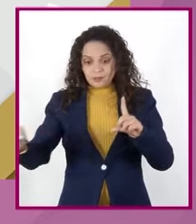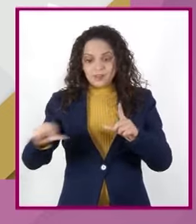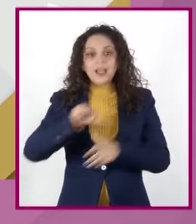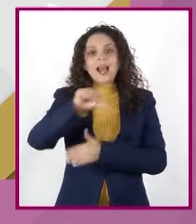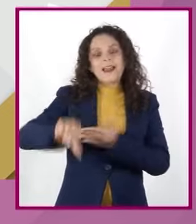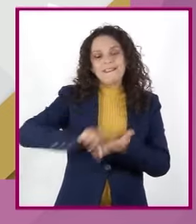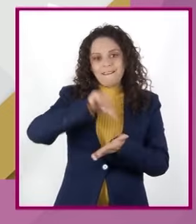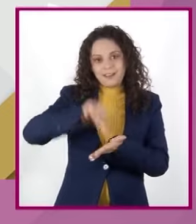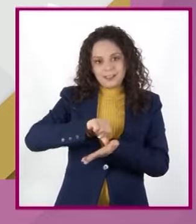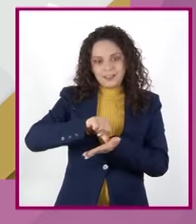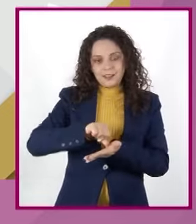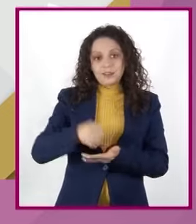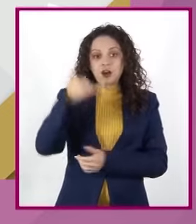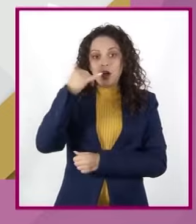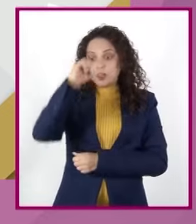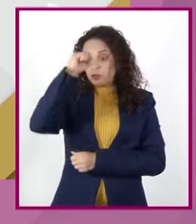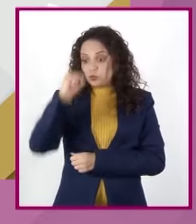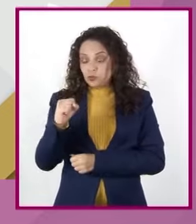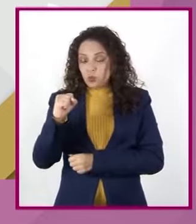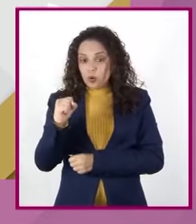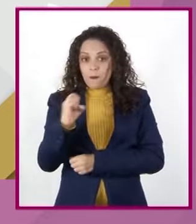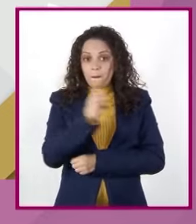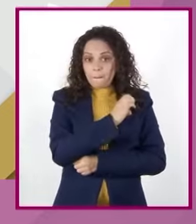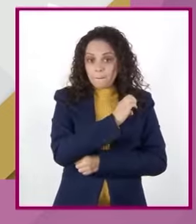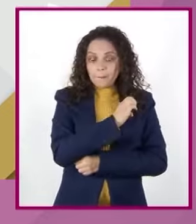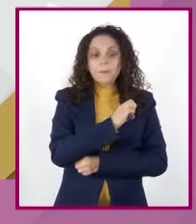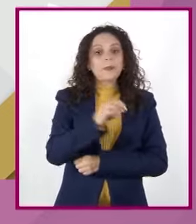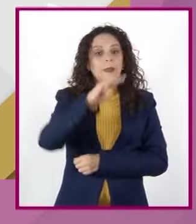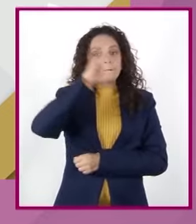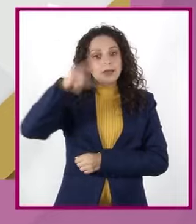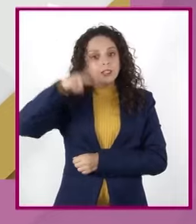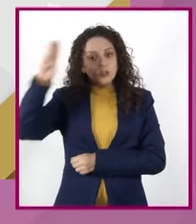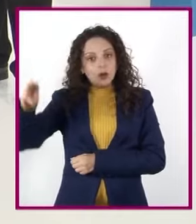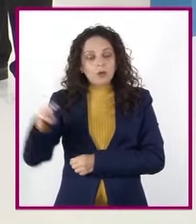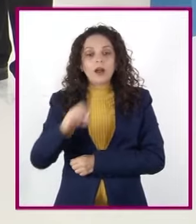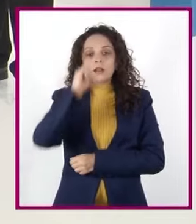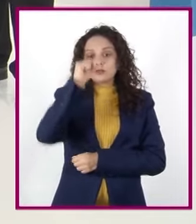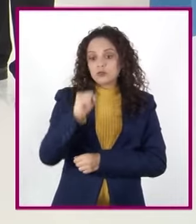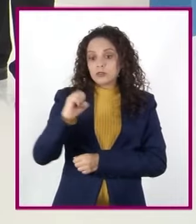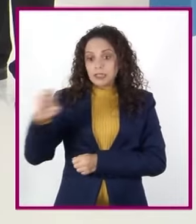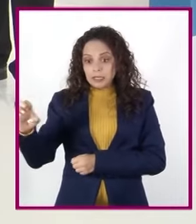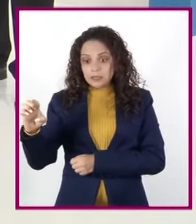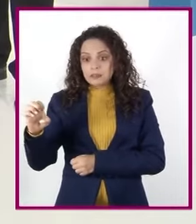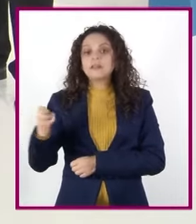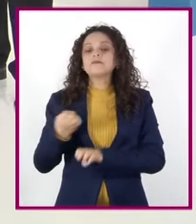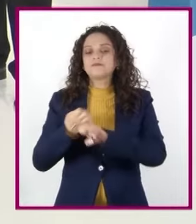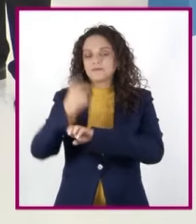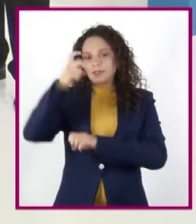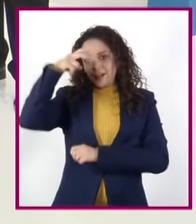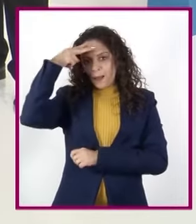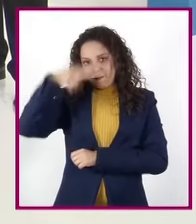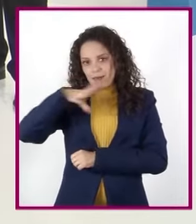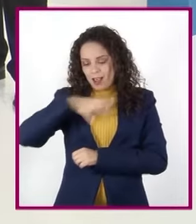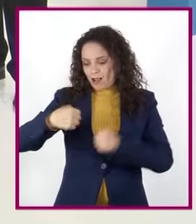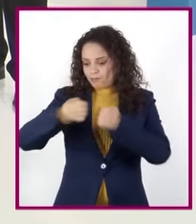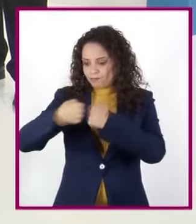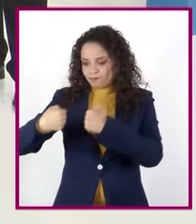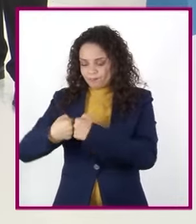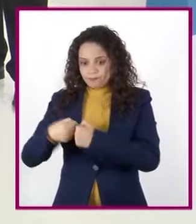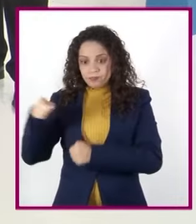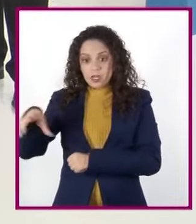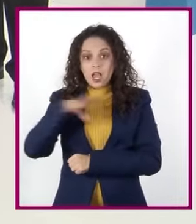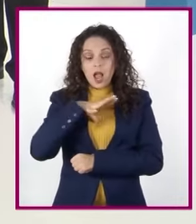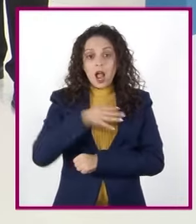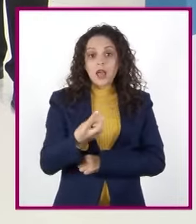suroeste con Michoacán y al sureste con el Estado de México. El estado cuenta con tres sitios declarados